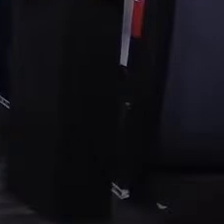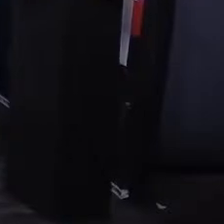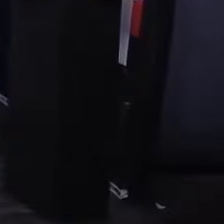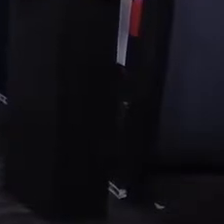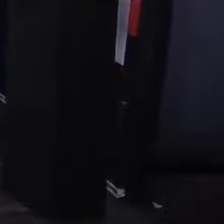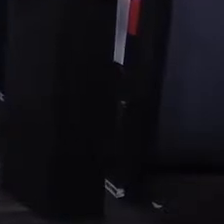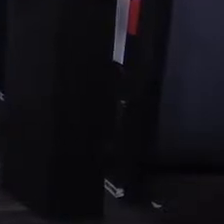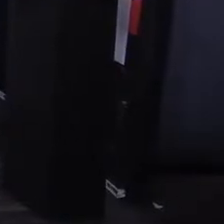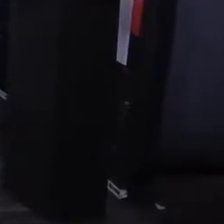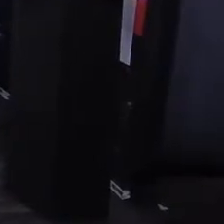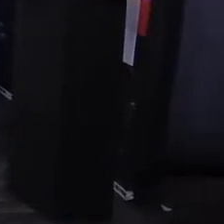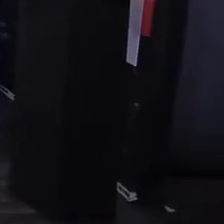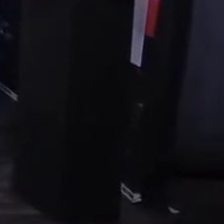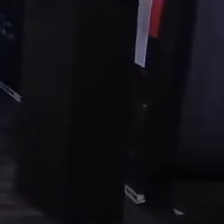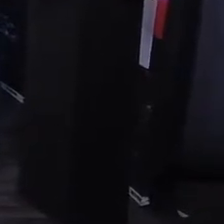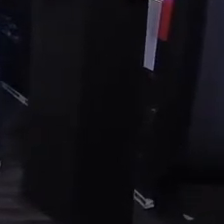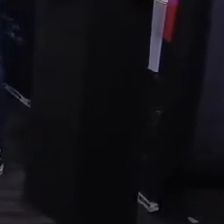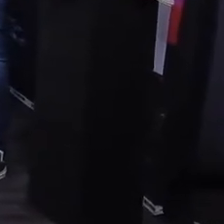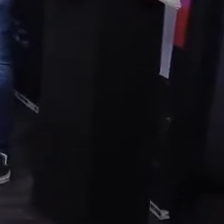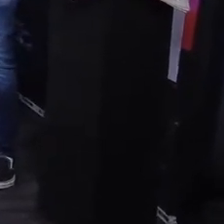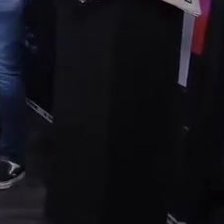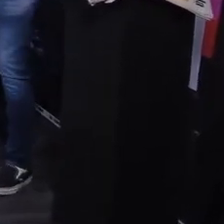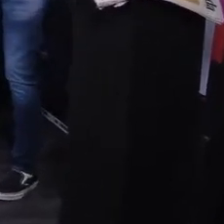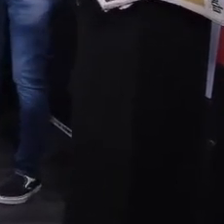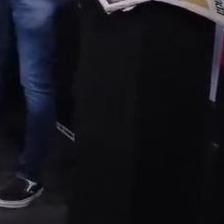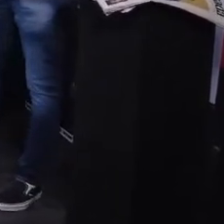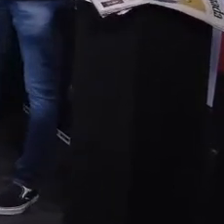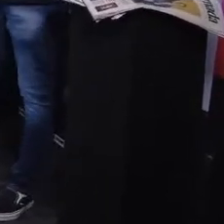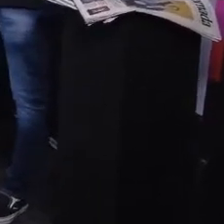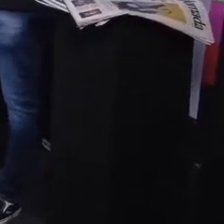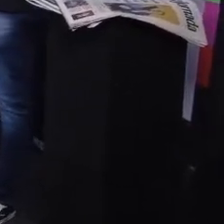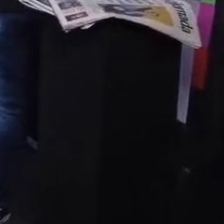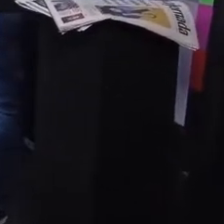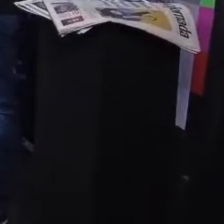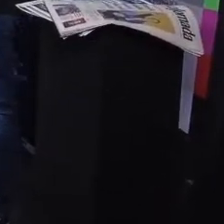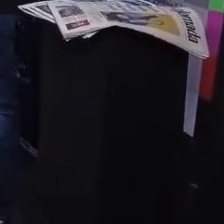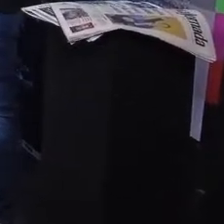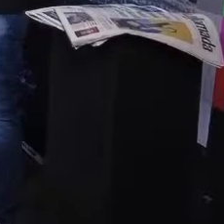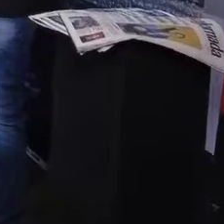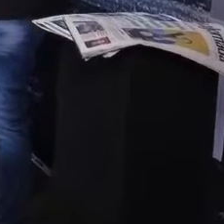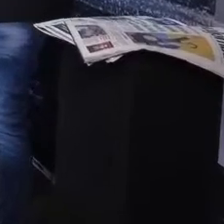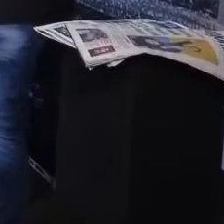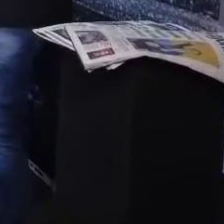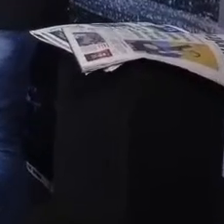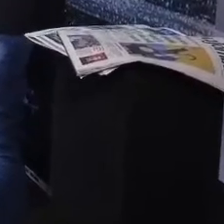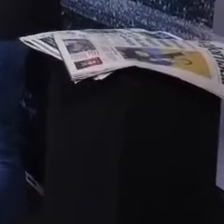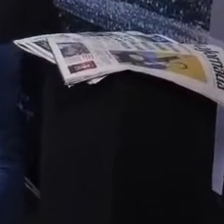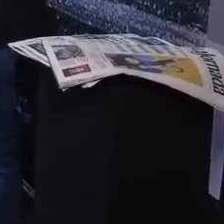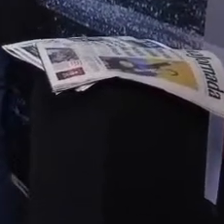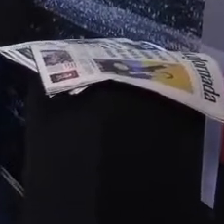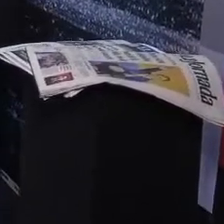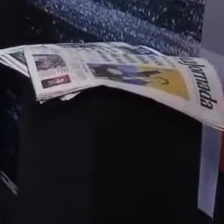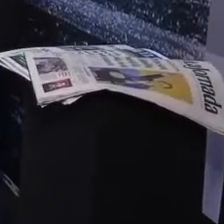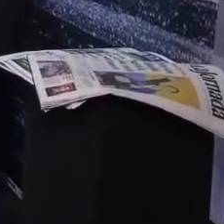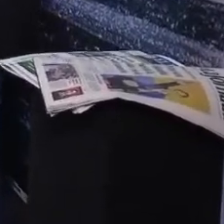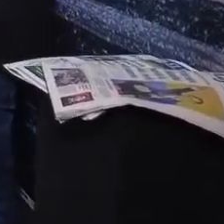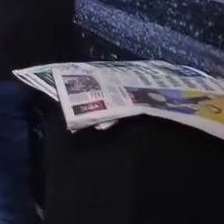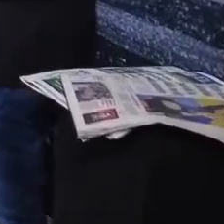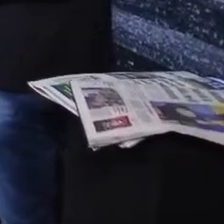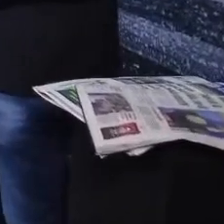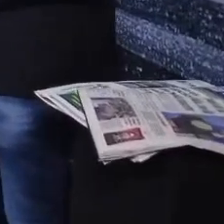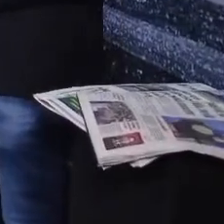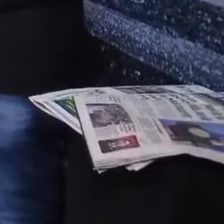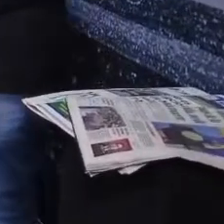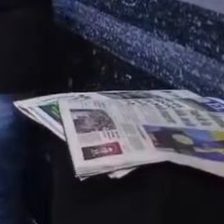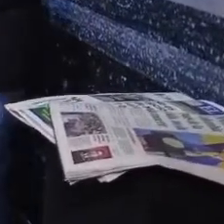el crecimiento económico. Para ello hemos convocado un panel de lujo. Va a estar con nosotros Jorge Naredo, Oscar Rojas, Carolina Hernández y Donatío